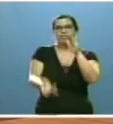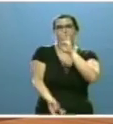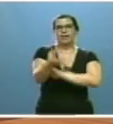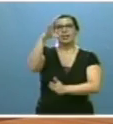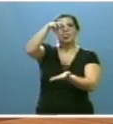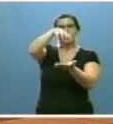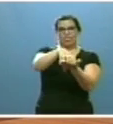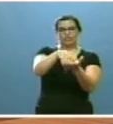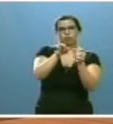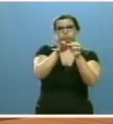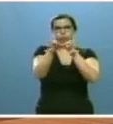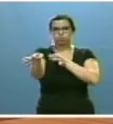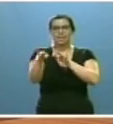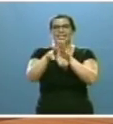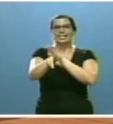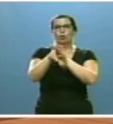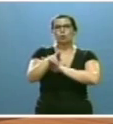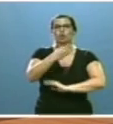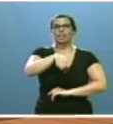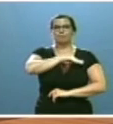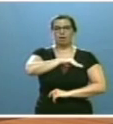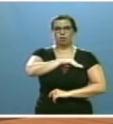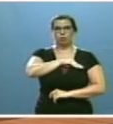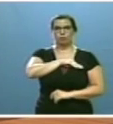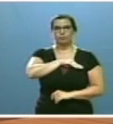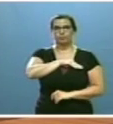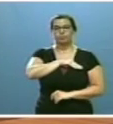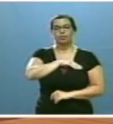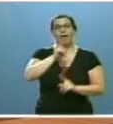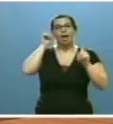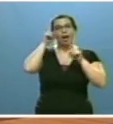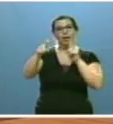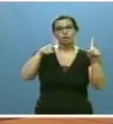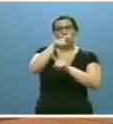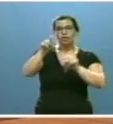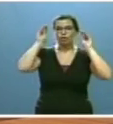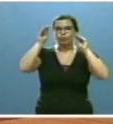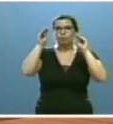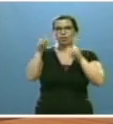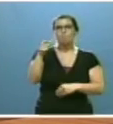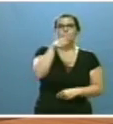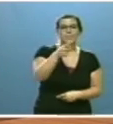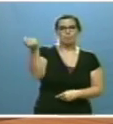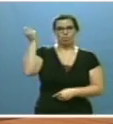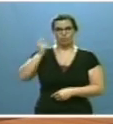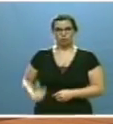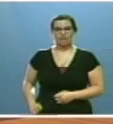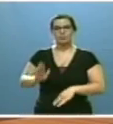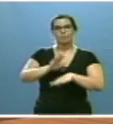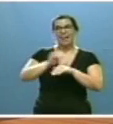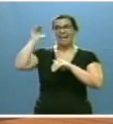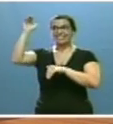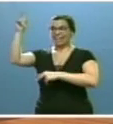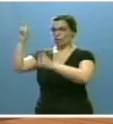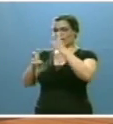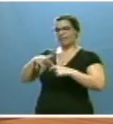Centro Virtual de Recursos del Español, con la formación cada año de más de mil profesionales en la enseñanza para extranjeros